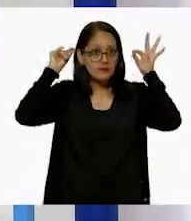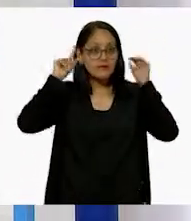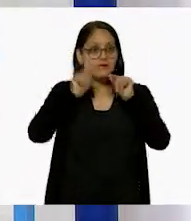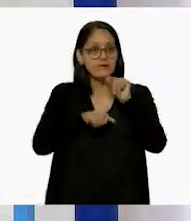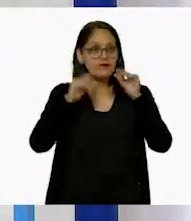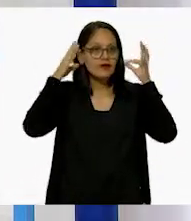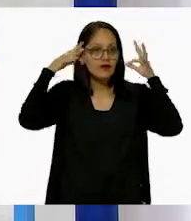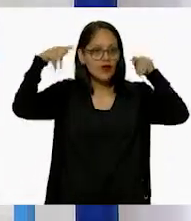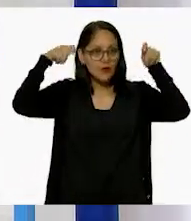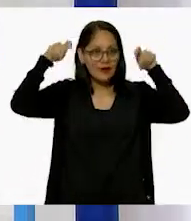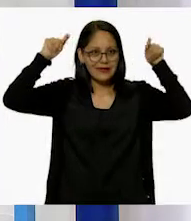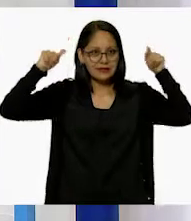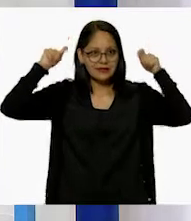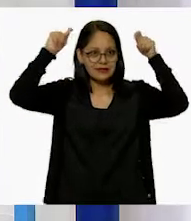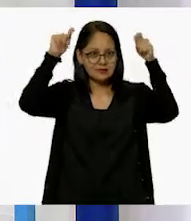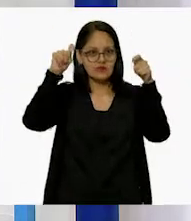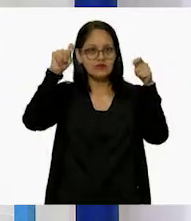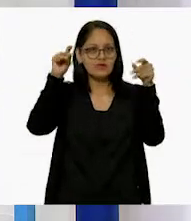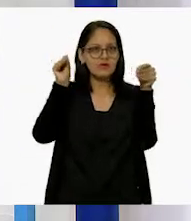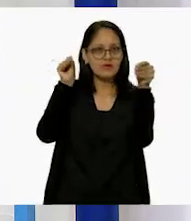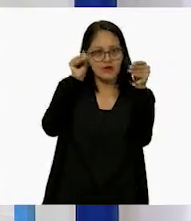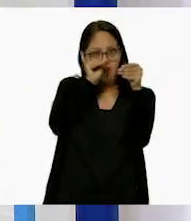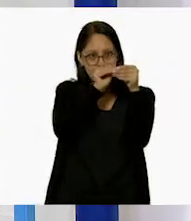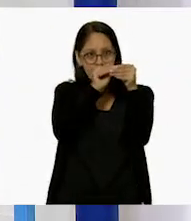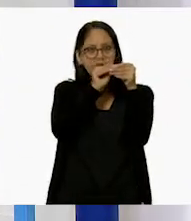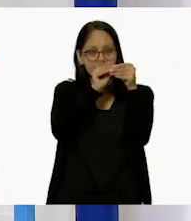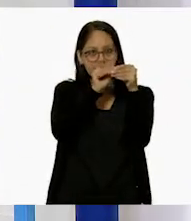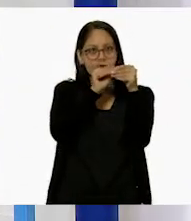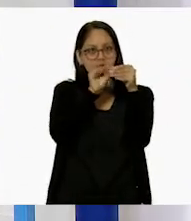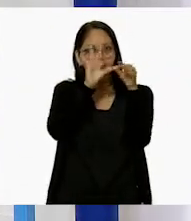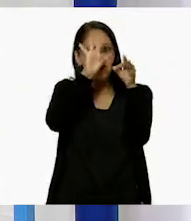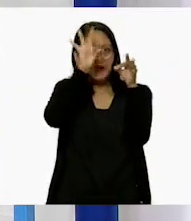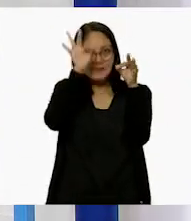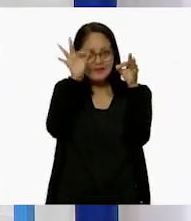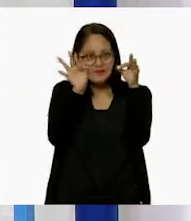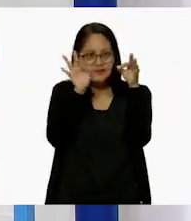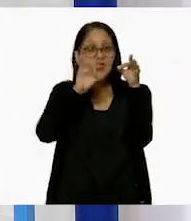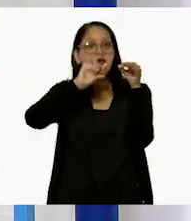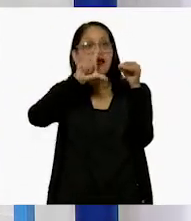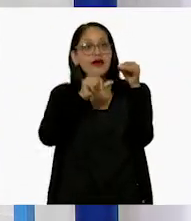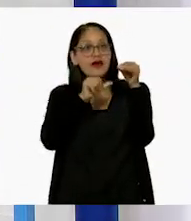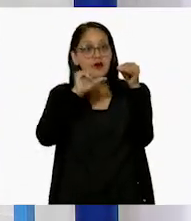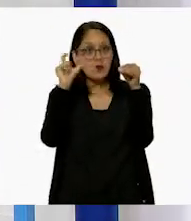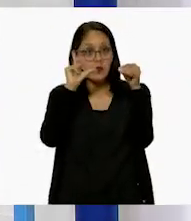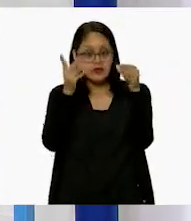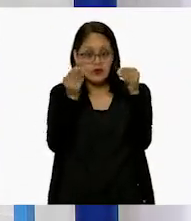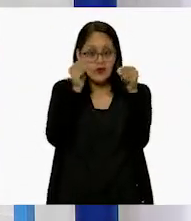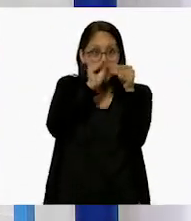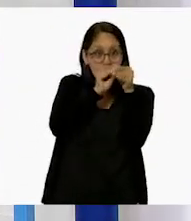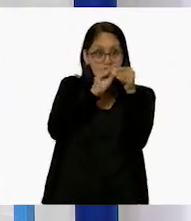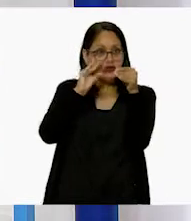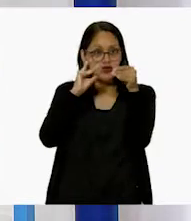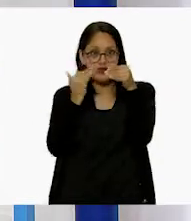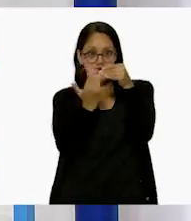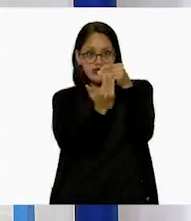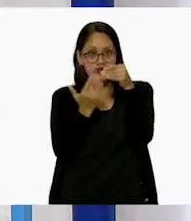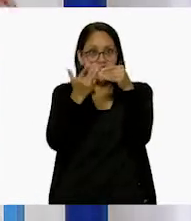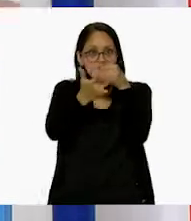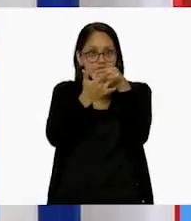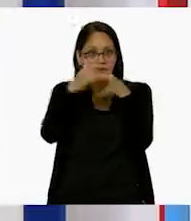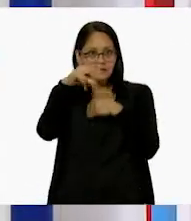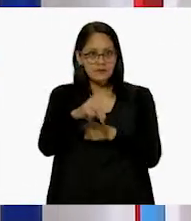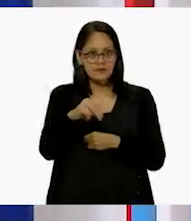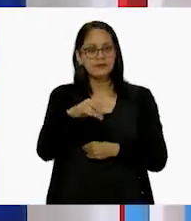hacer por los elásticos que están en las orejas y después lo doblan por la orilla. Y así, cuando queda dobladito, sin tocar esta parte del centro,